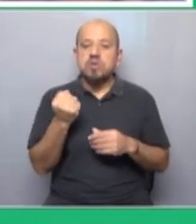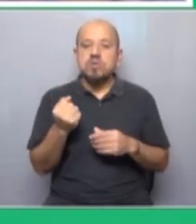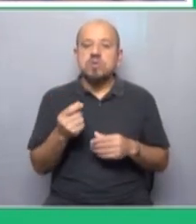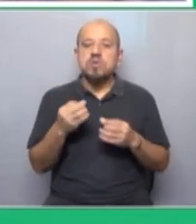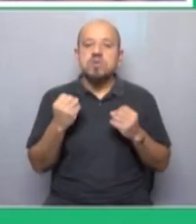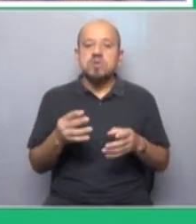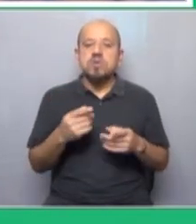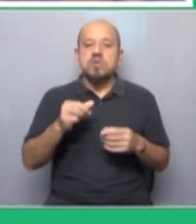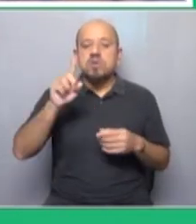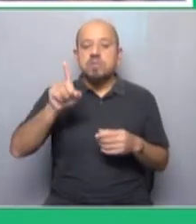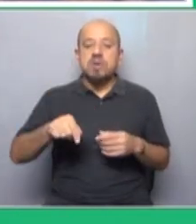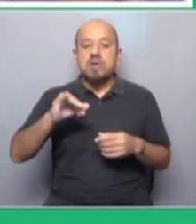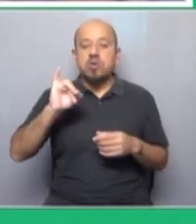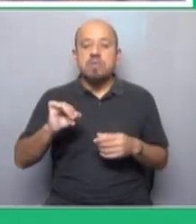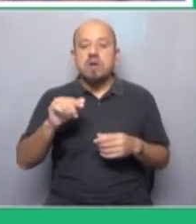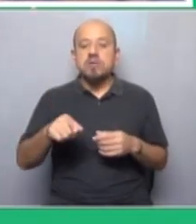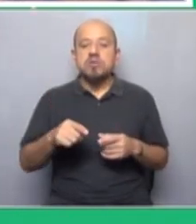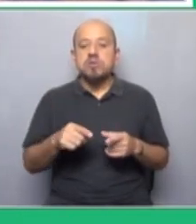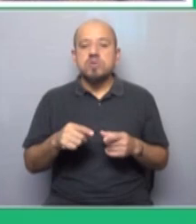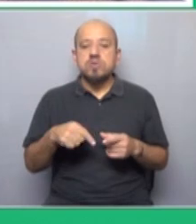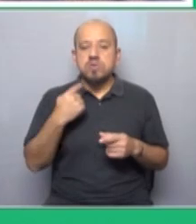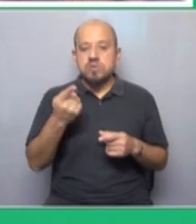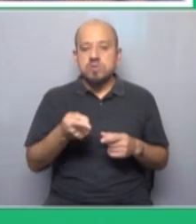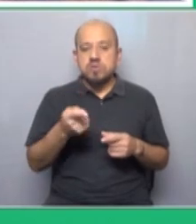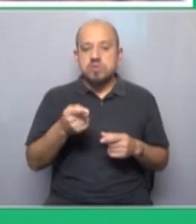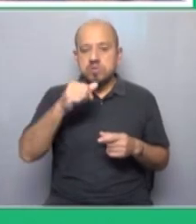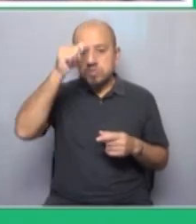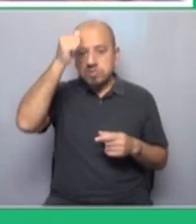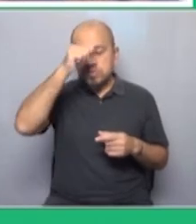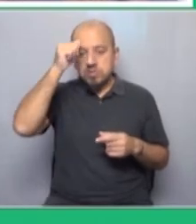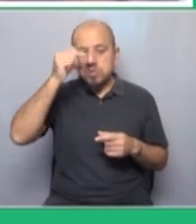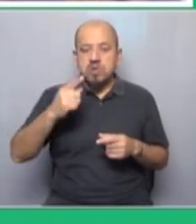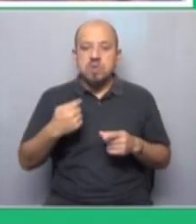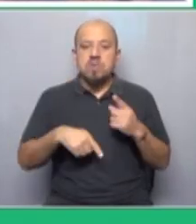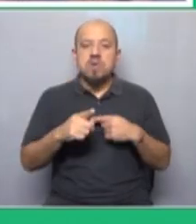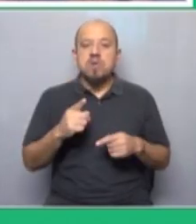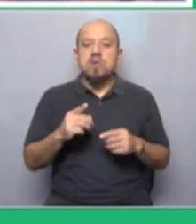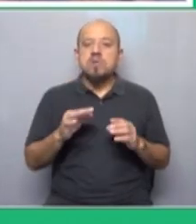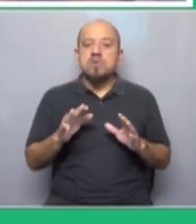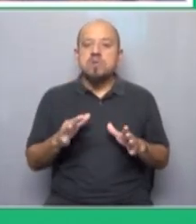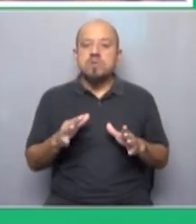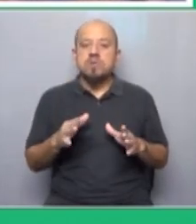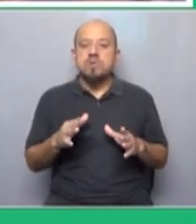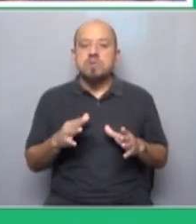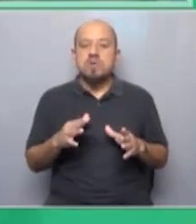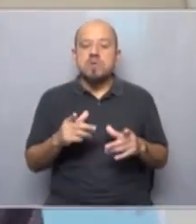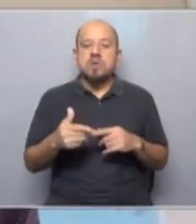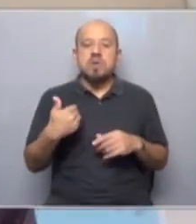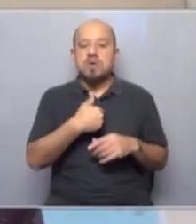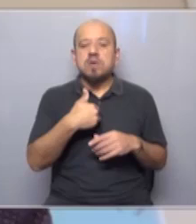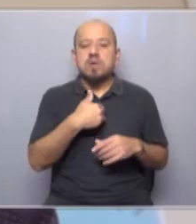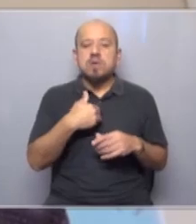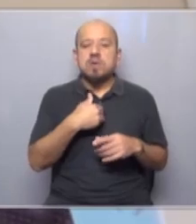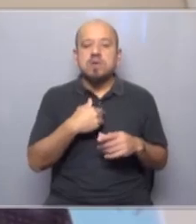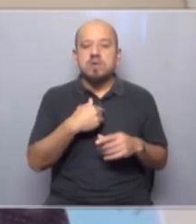al primero de mayo que vamos a celebrar en dos días. Pero primero hay que enseñar que el papel histórico del